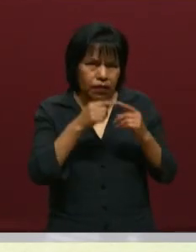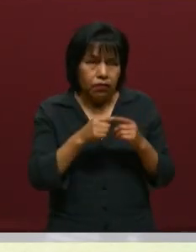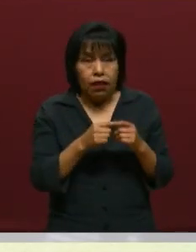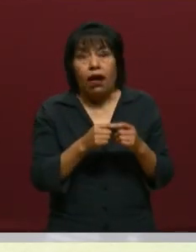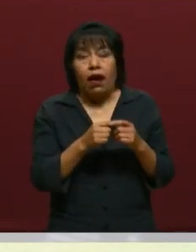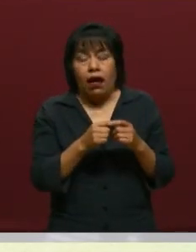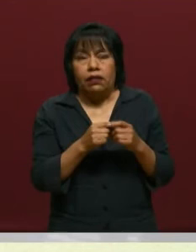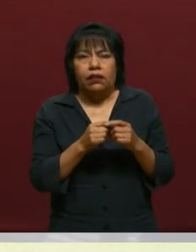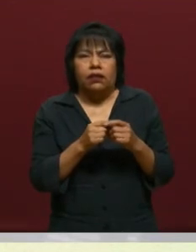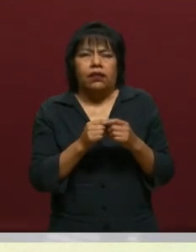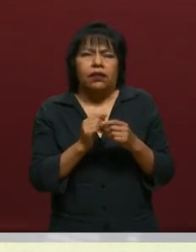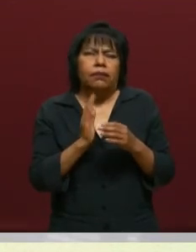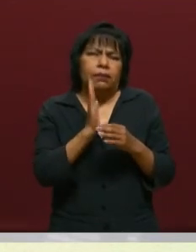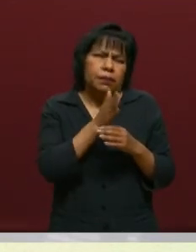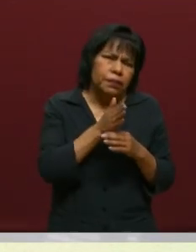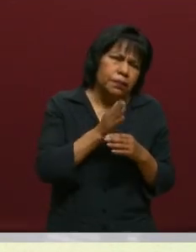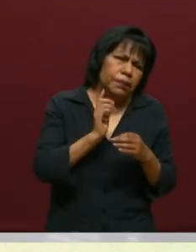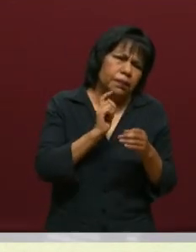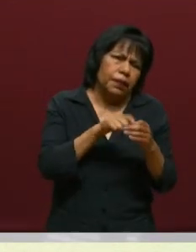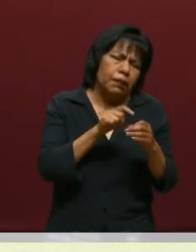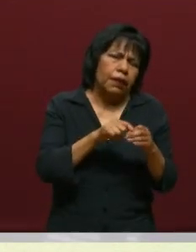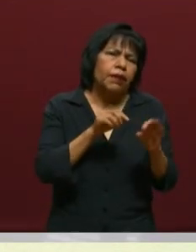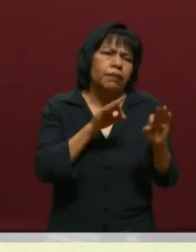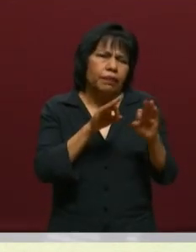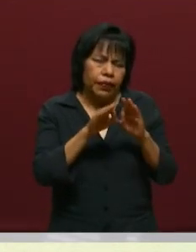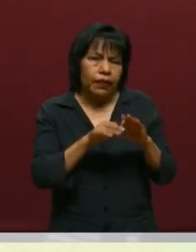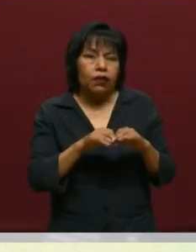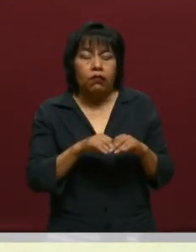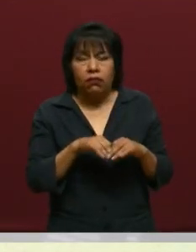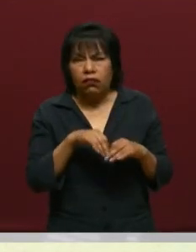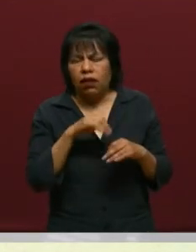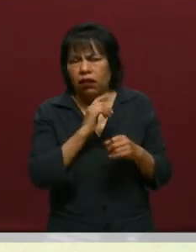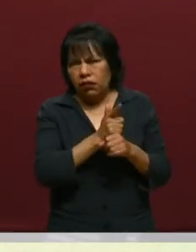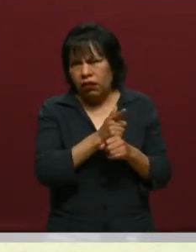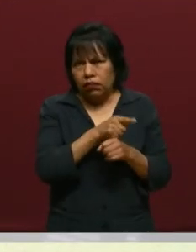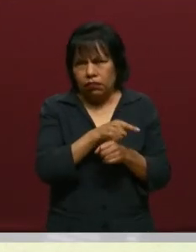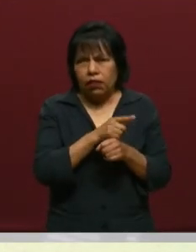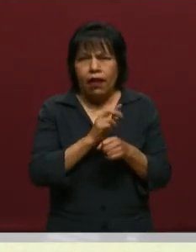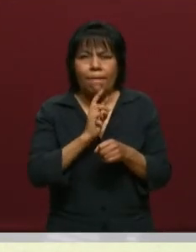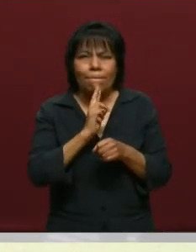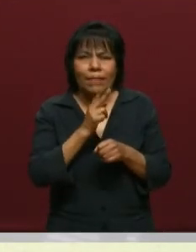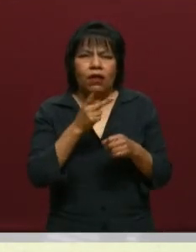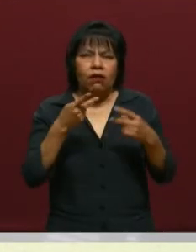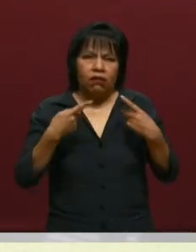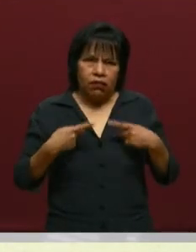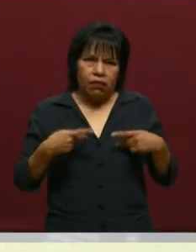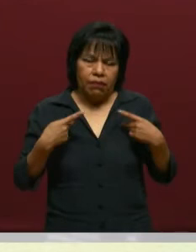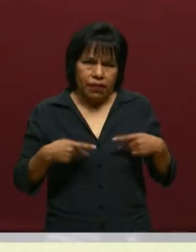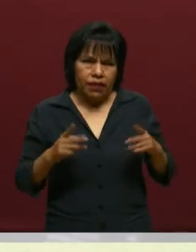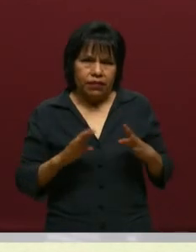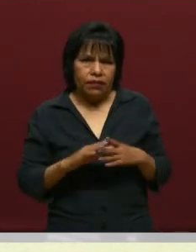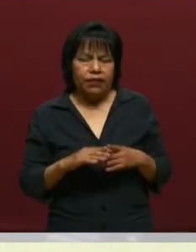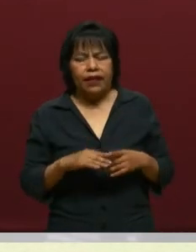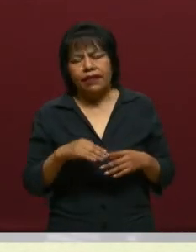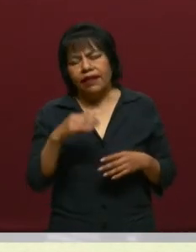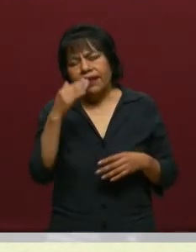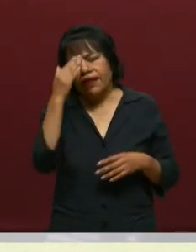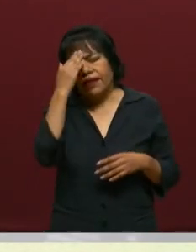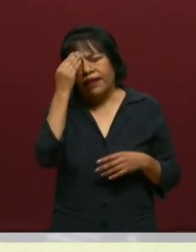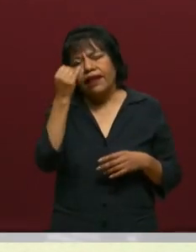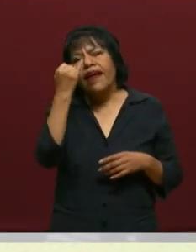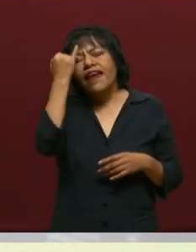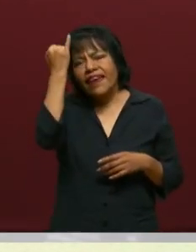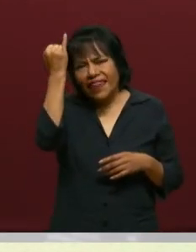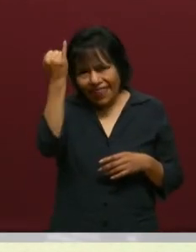busca es la mejora de la sociedad. Así es. ¿No? En este pensamiento, en esta